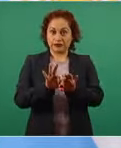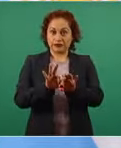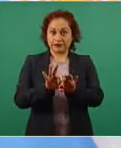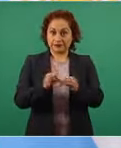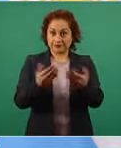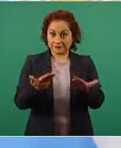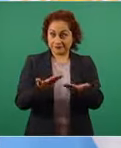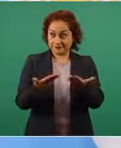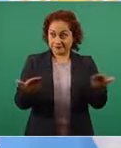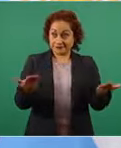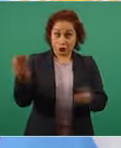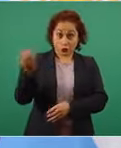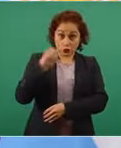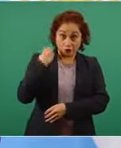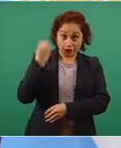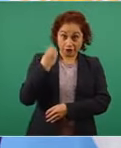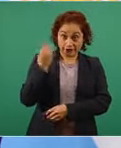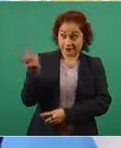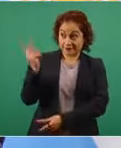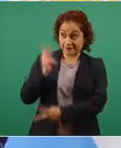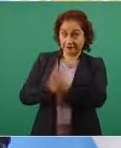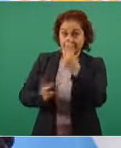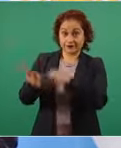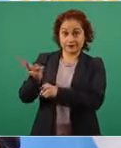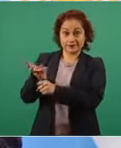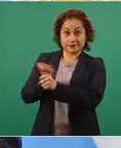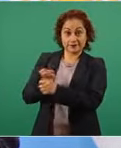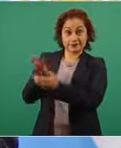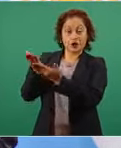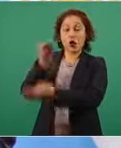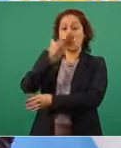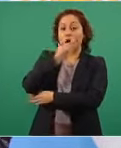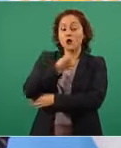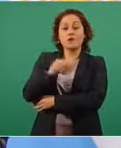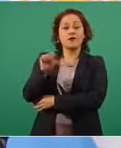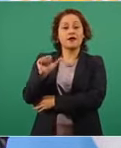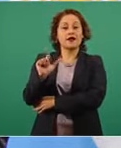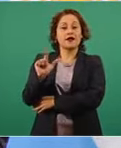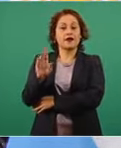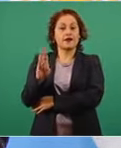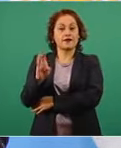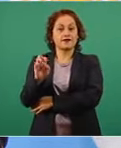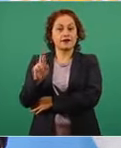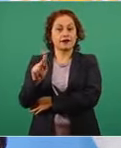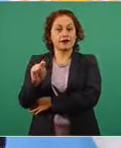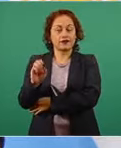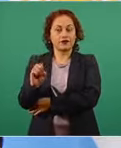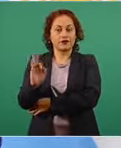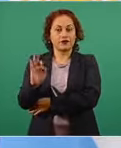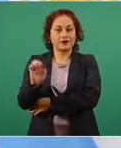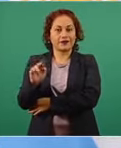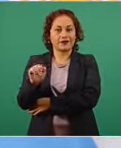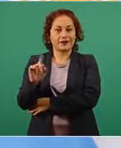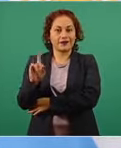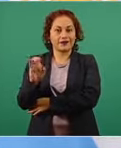invitado Alberto Fernández, presidente de Argentina,